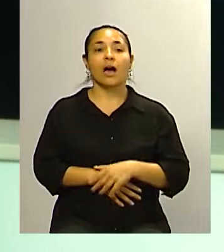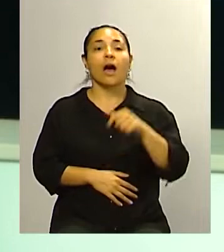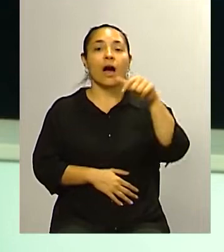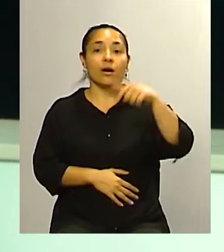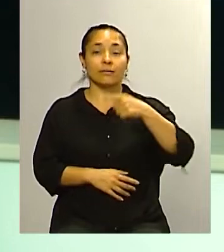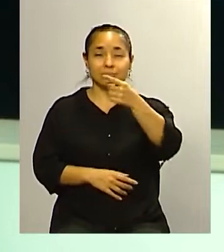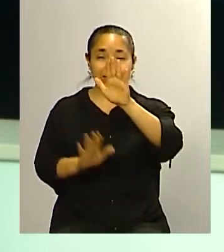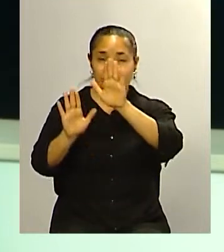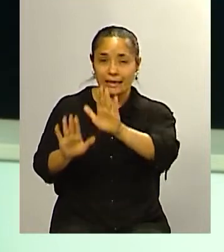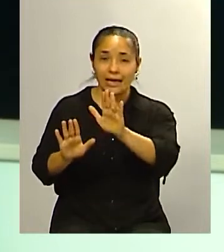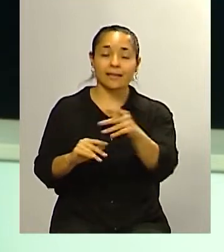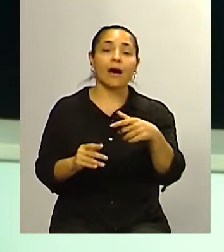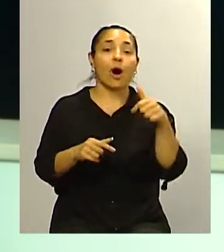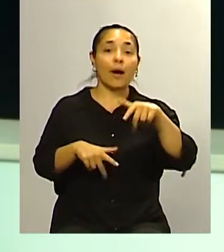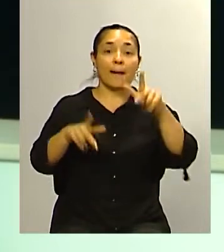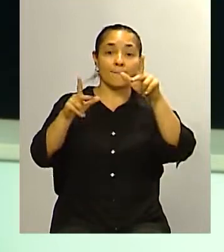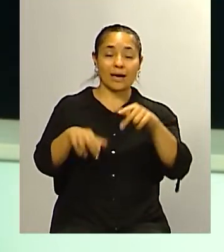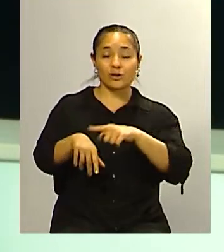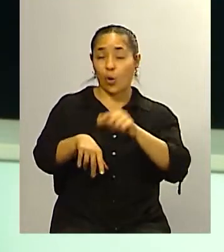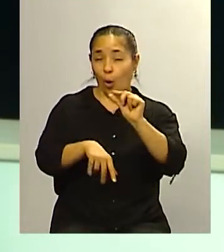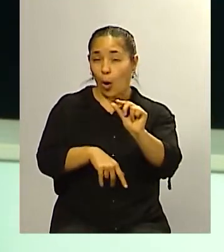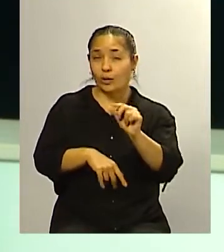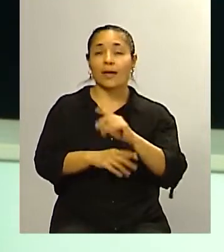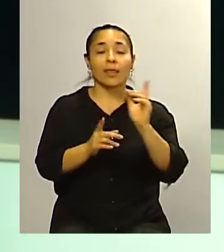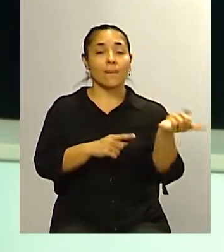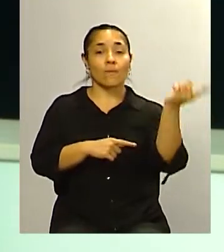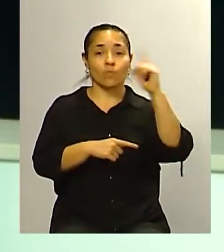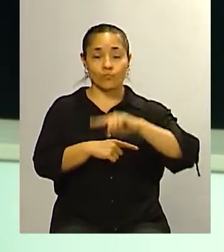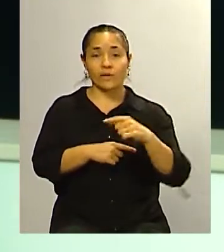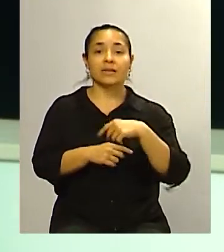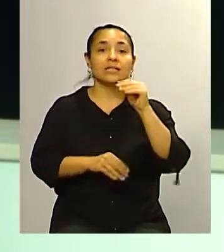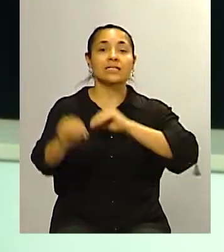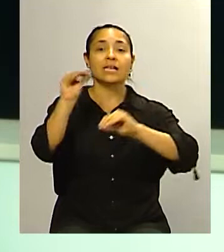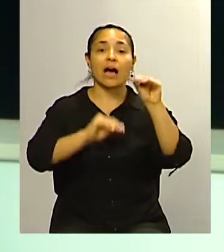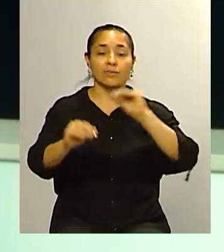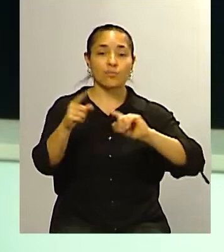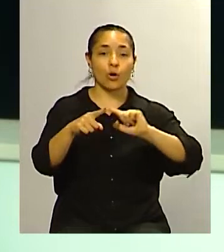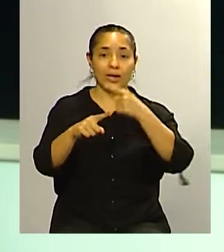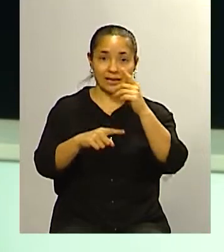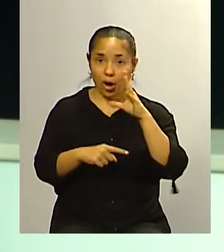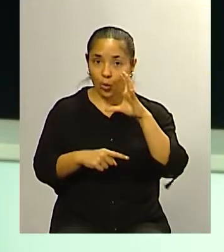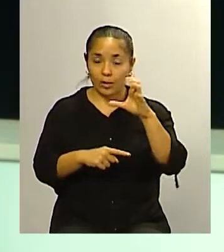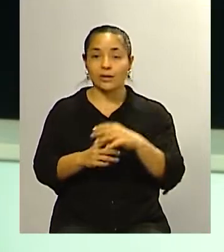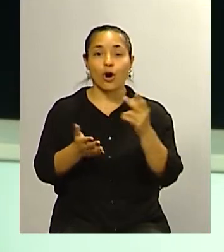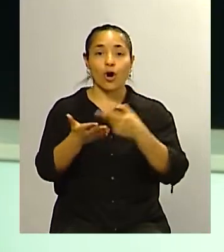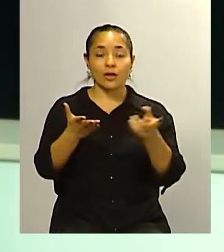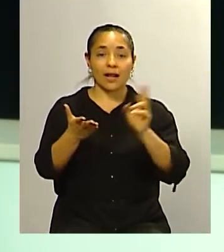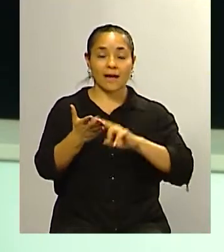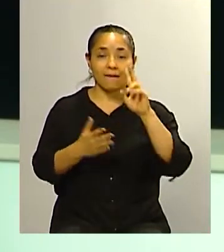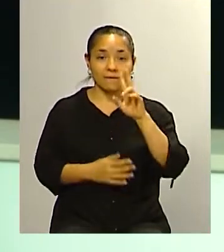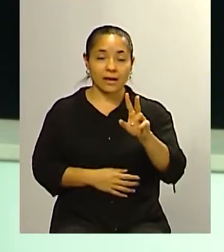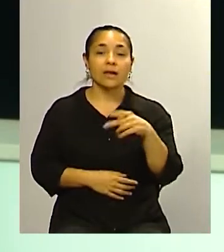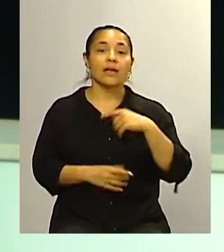entonces a que te quedes con nosotros vamos a ir a un pequeño corte enseguida regresamos estamos en chat político recuerden nos pueden volver a ver en www